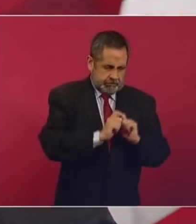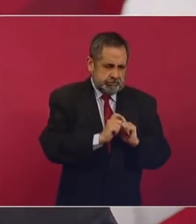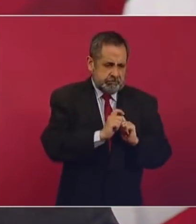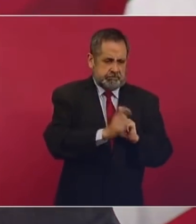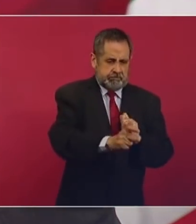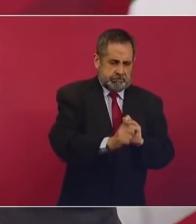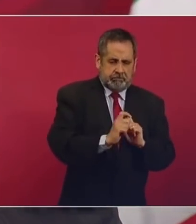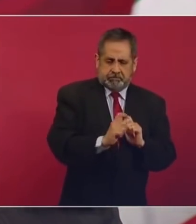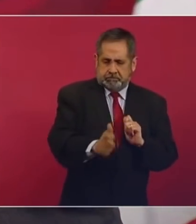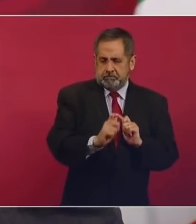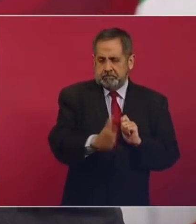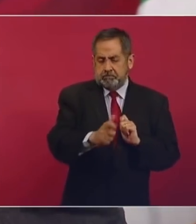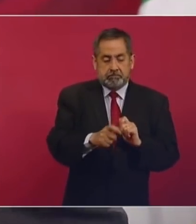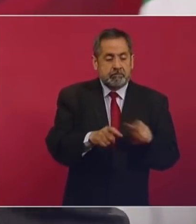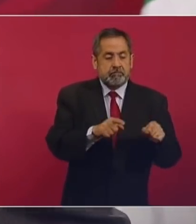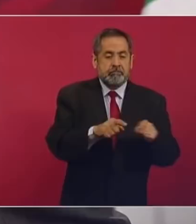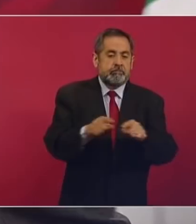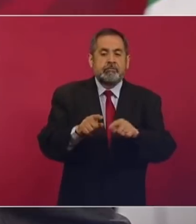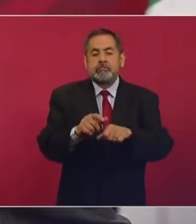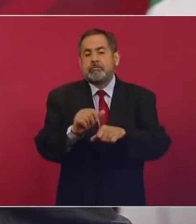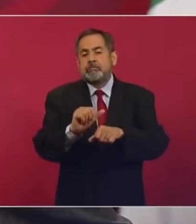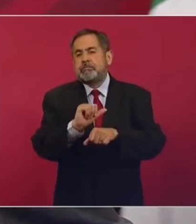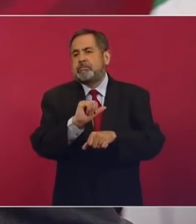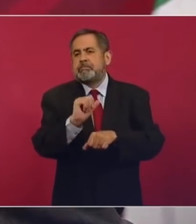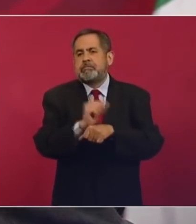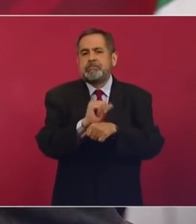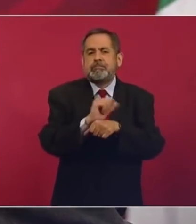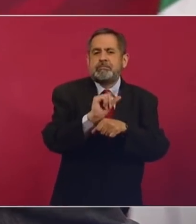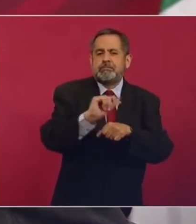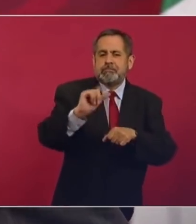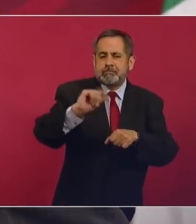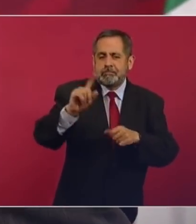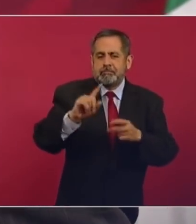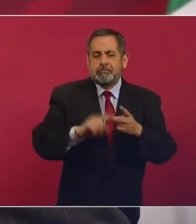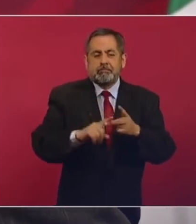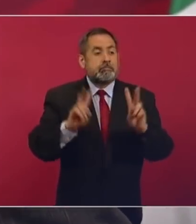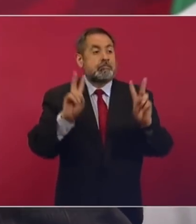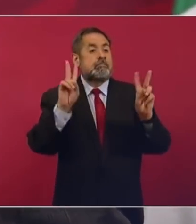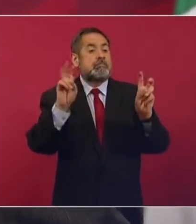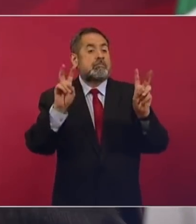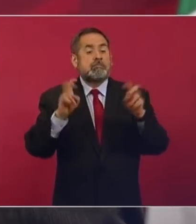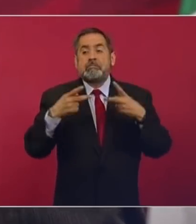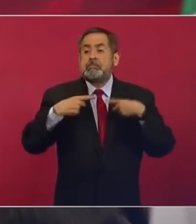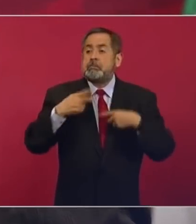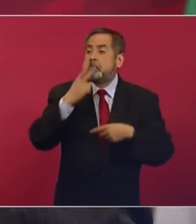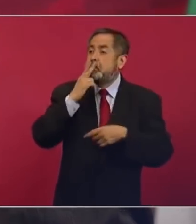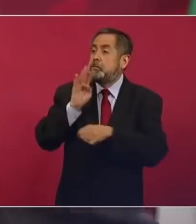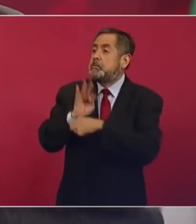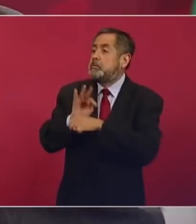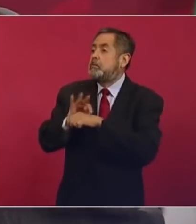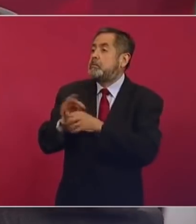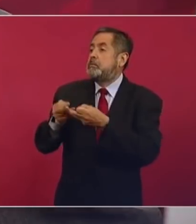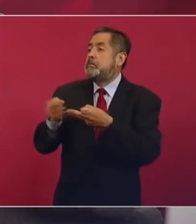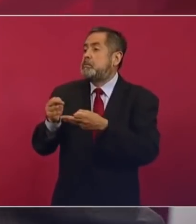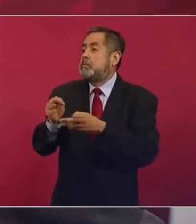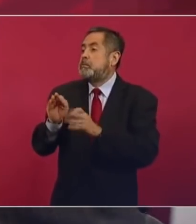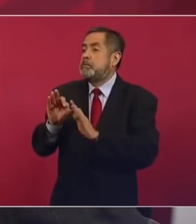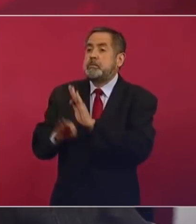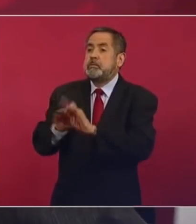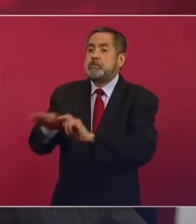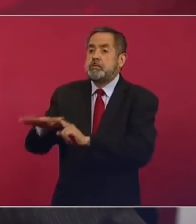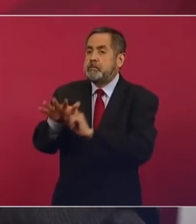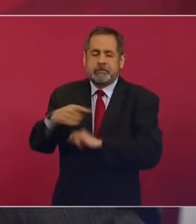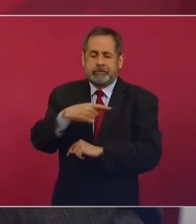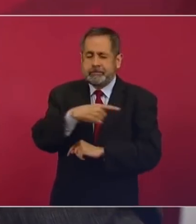a artistas, a pseudoambientalistas, supuestamente preocupados